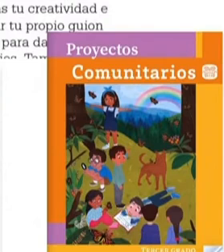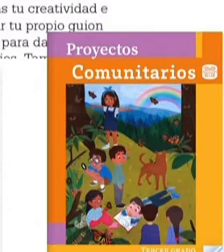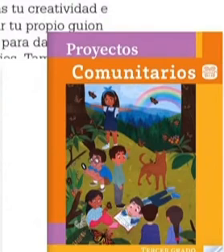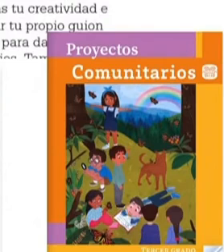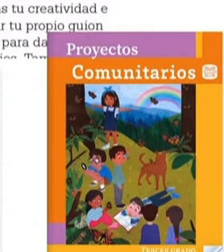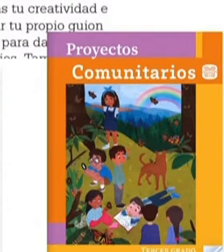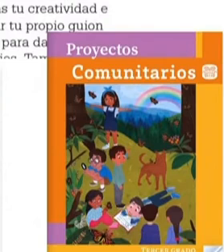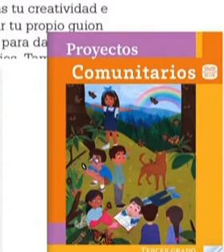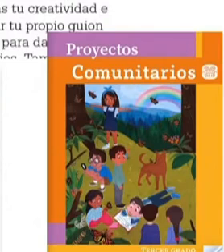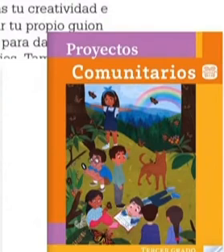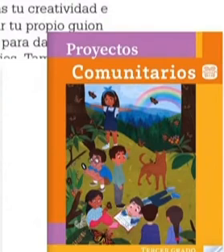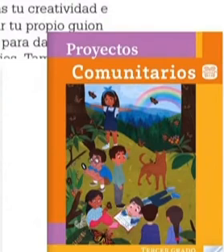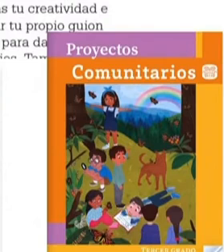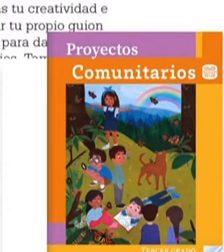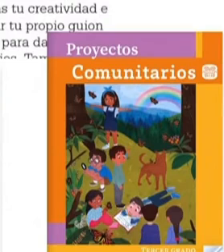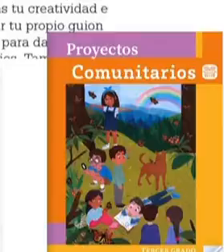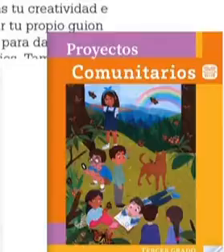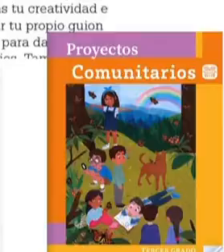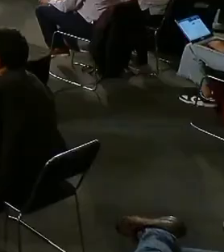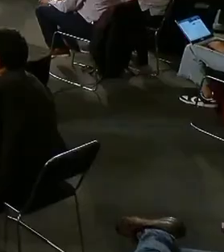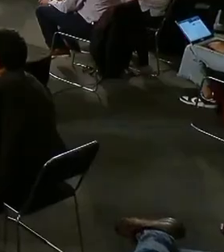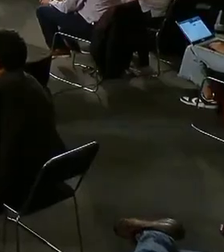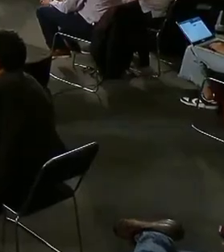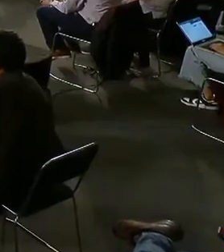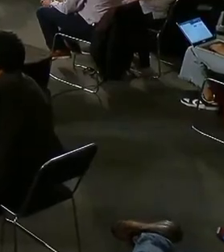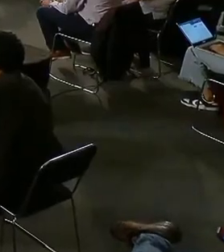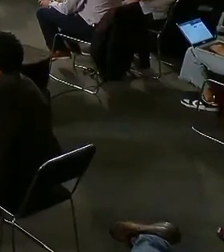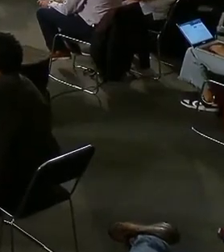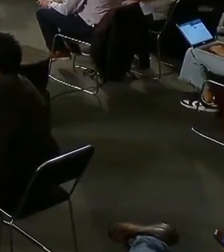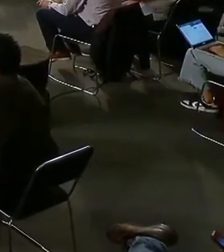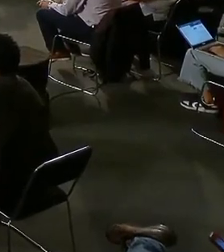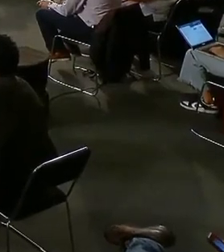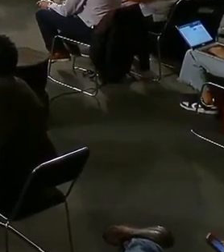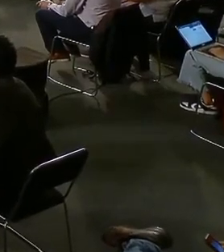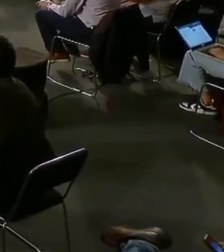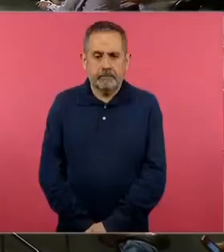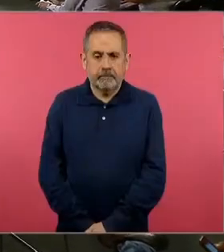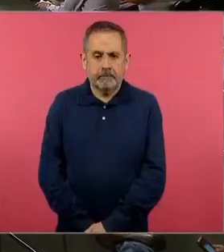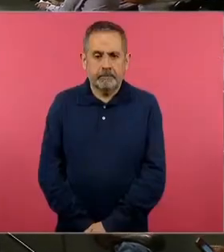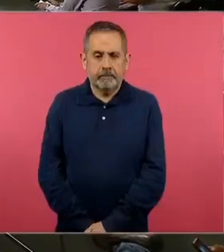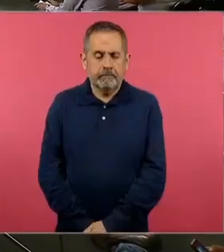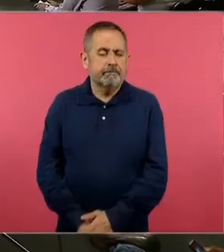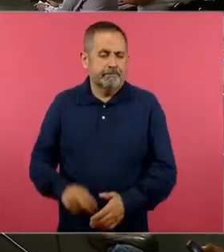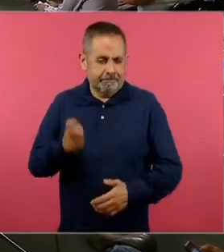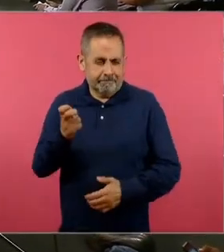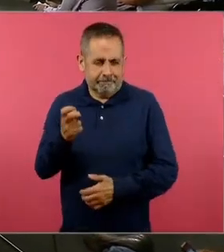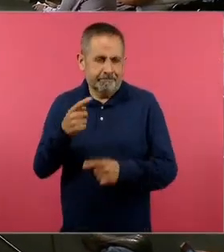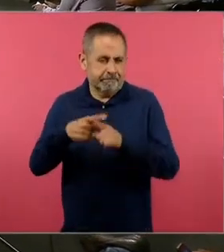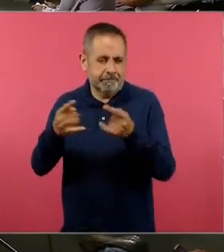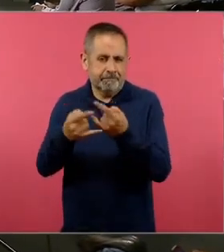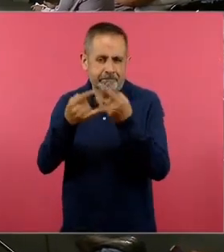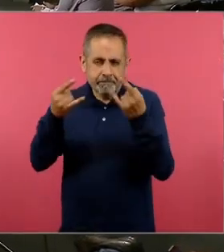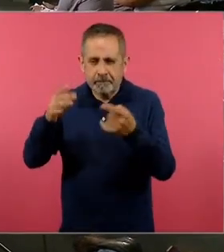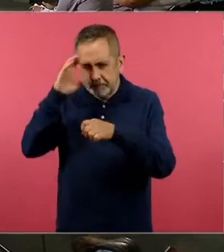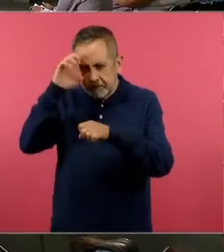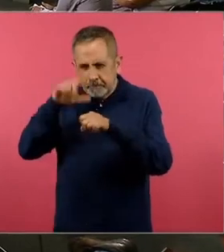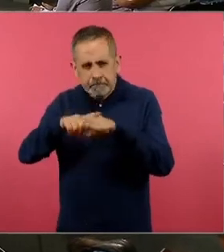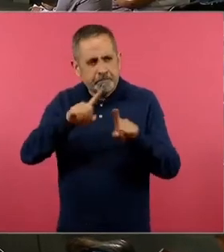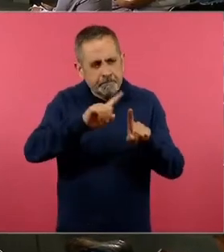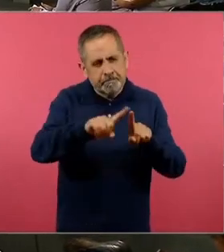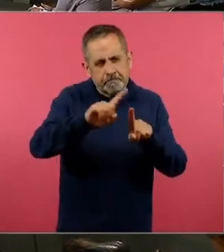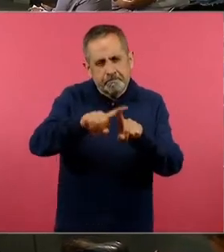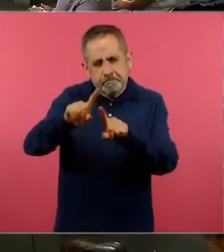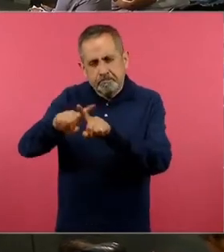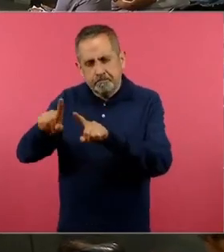con el proyecto Tu Historia de Transformación, en donde justamente se ven distintas historias de distintas culturas, entonces ahí